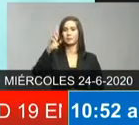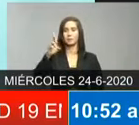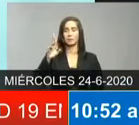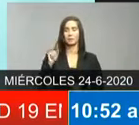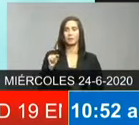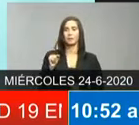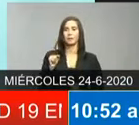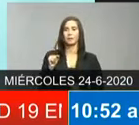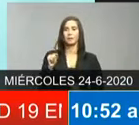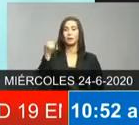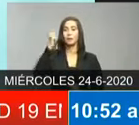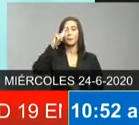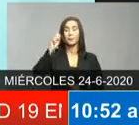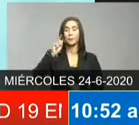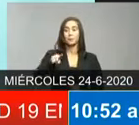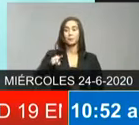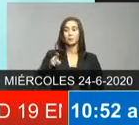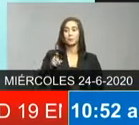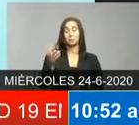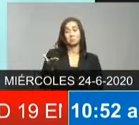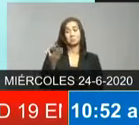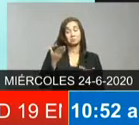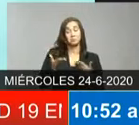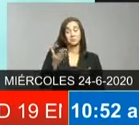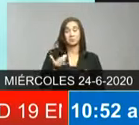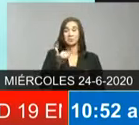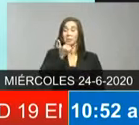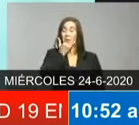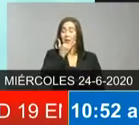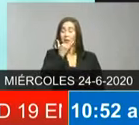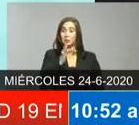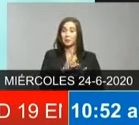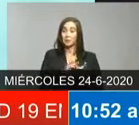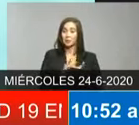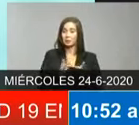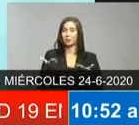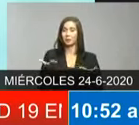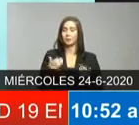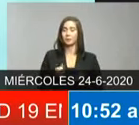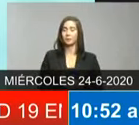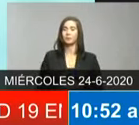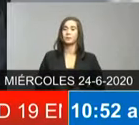error en la casuística del laboratorio porque es un caso de interés científico de verdad